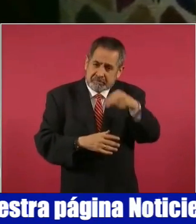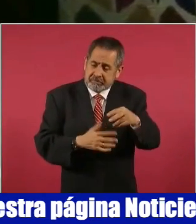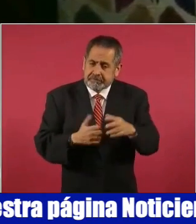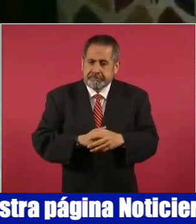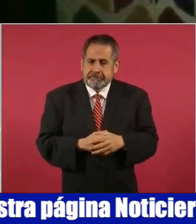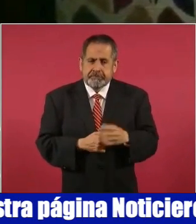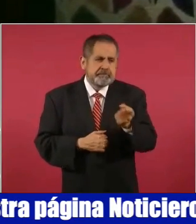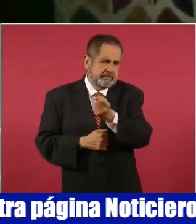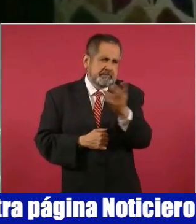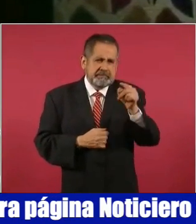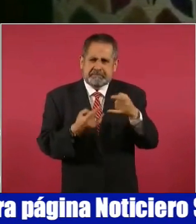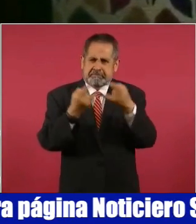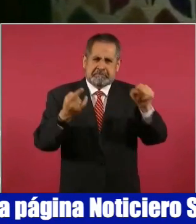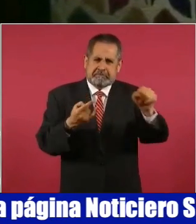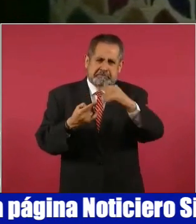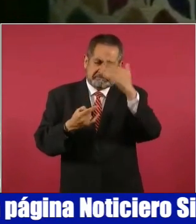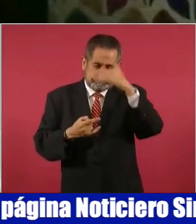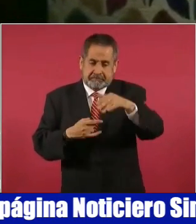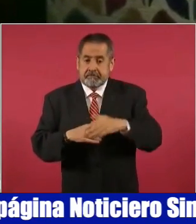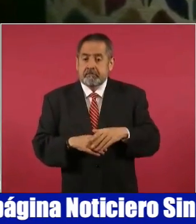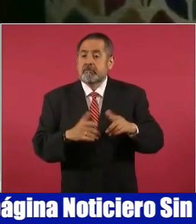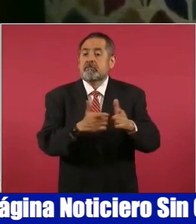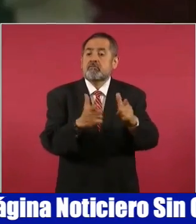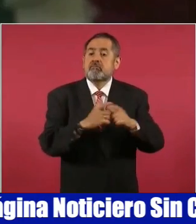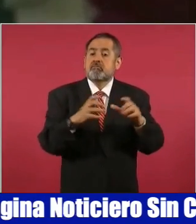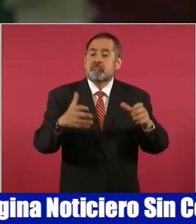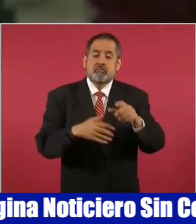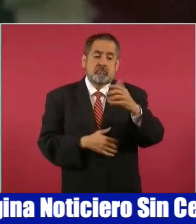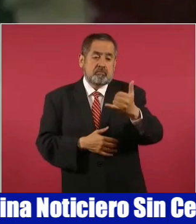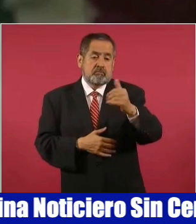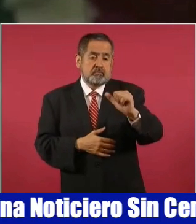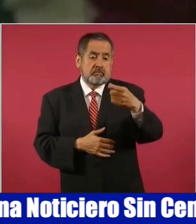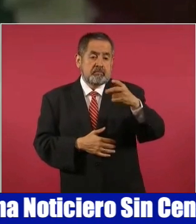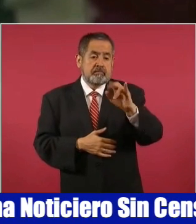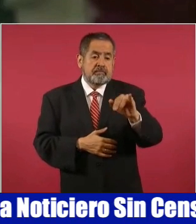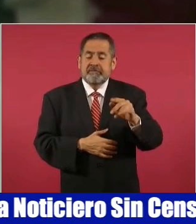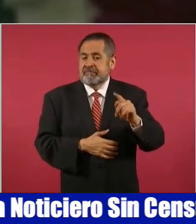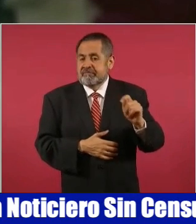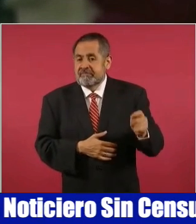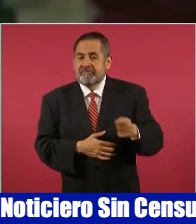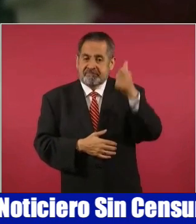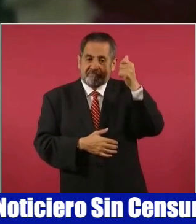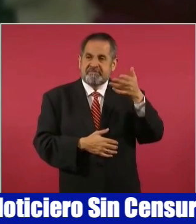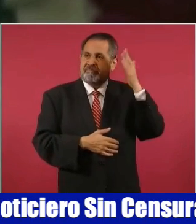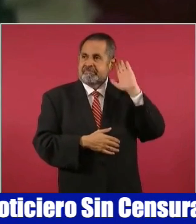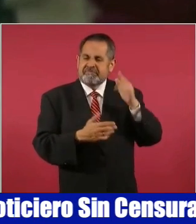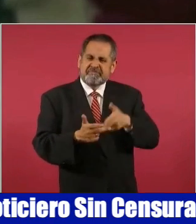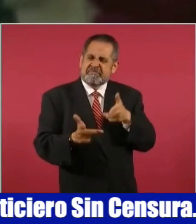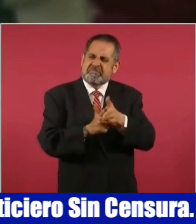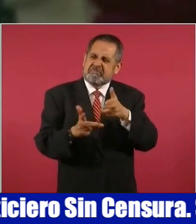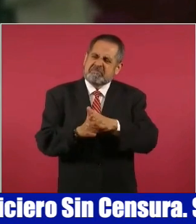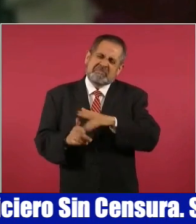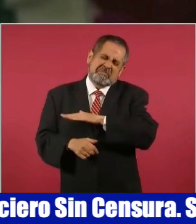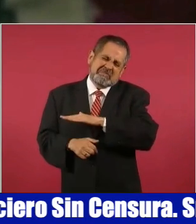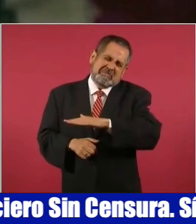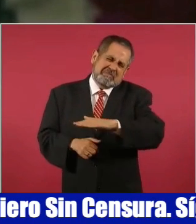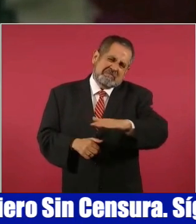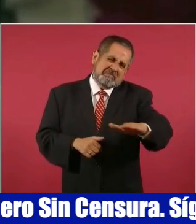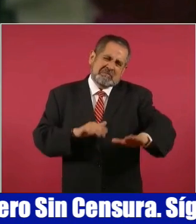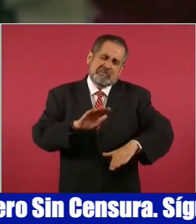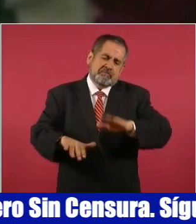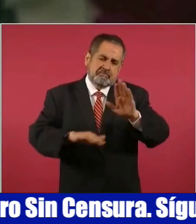cuantos historiadores que el de los yaquis fue el primer holocausto del siglo XX en el mundo para